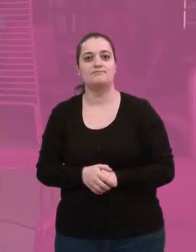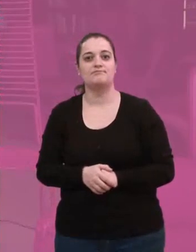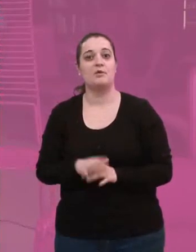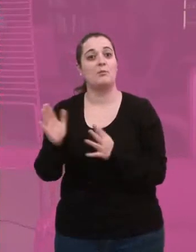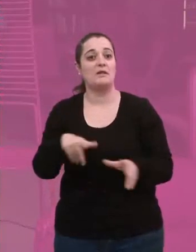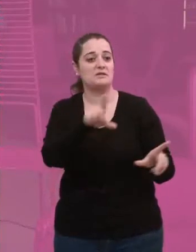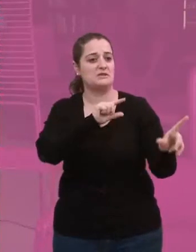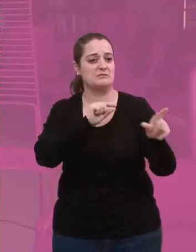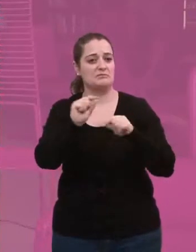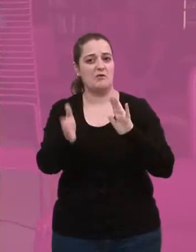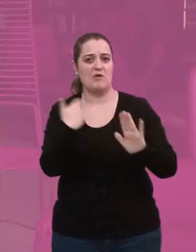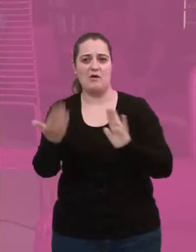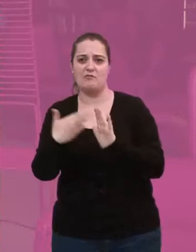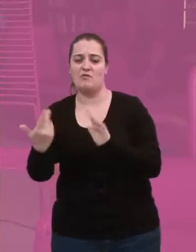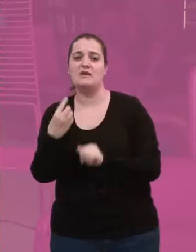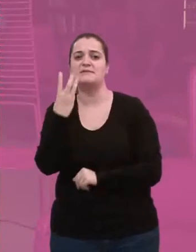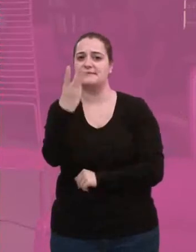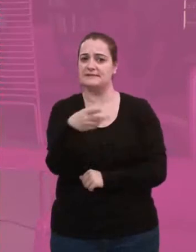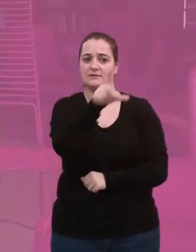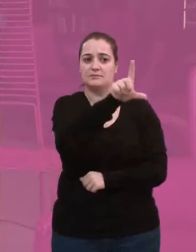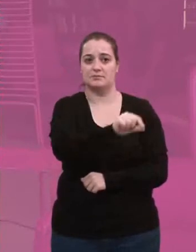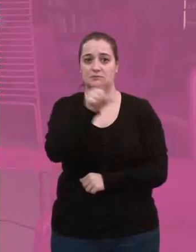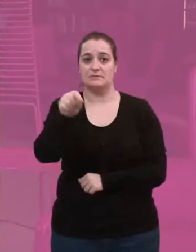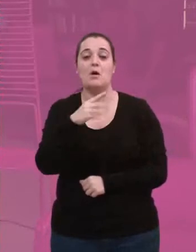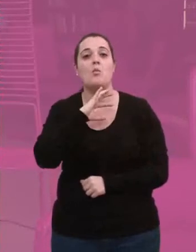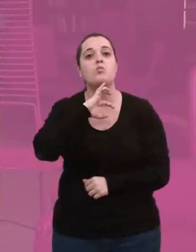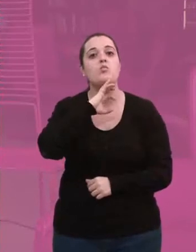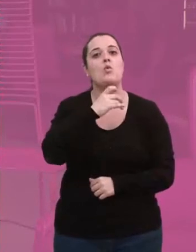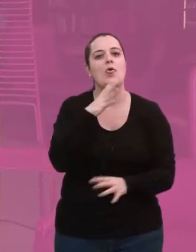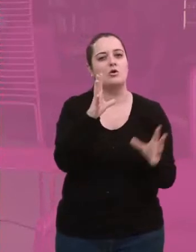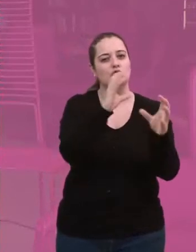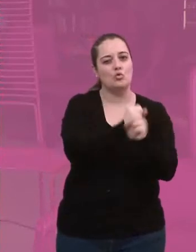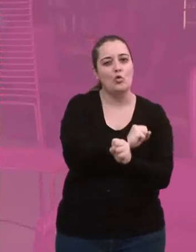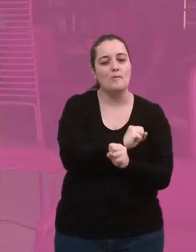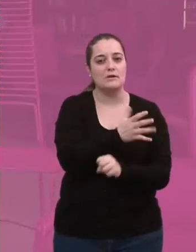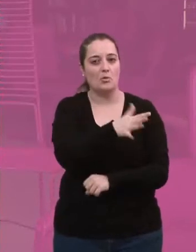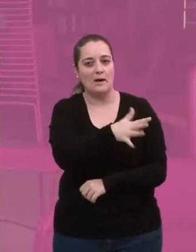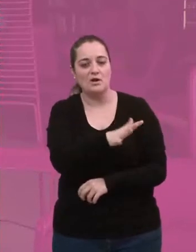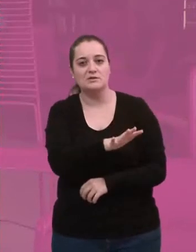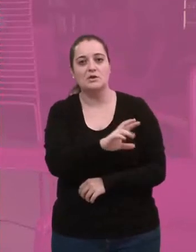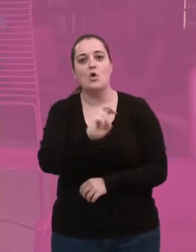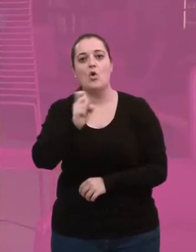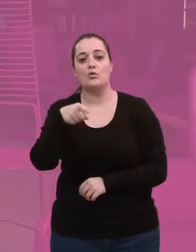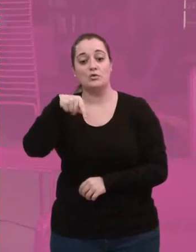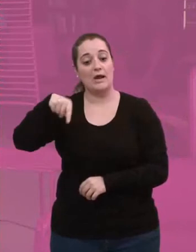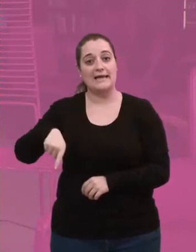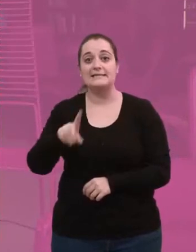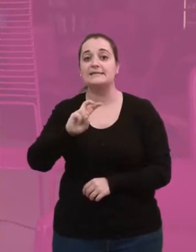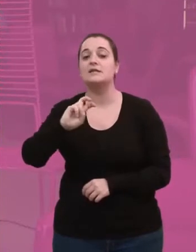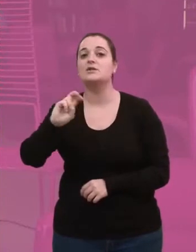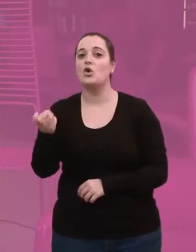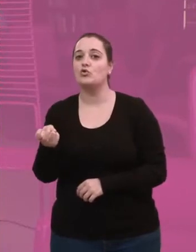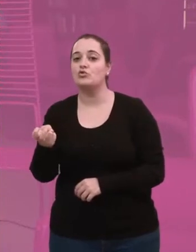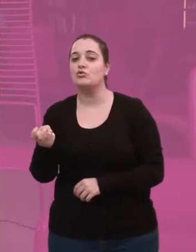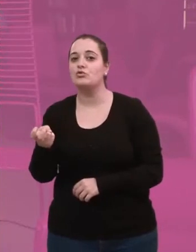seleccioné tres, uno era más bien un morado relativamente oscuro, no mucho, el